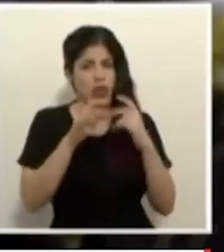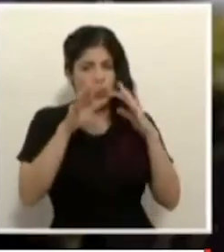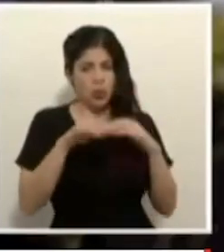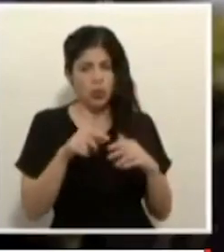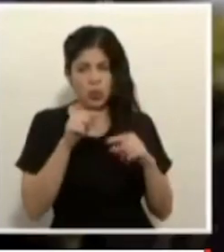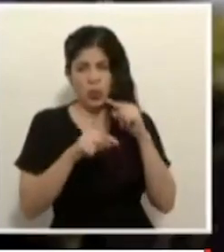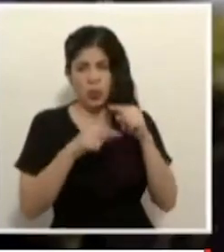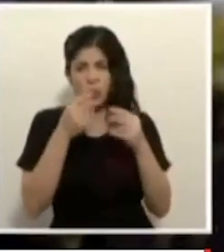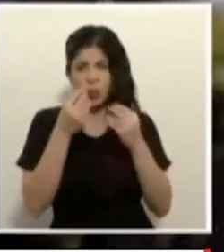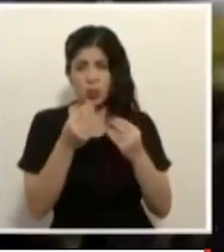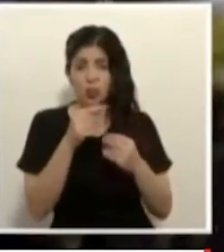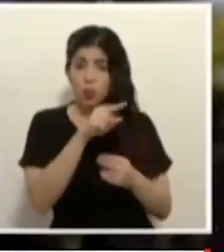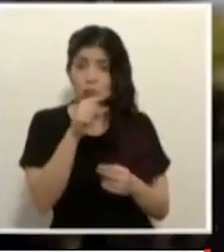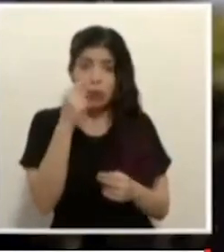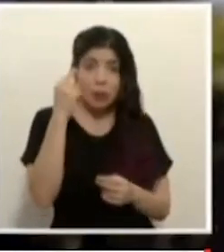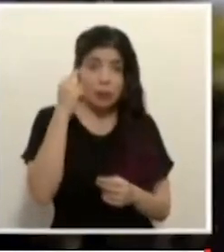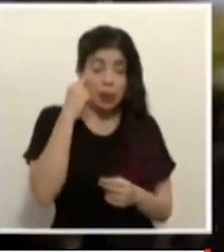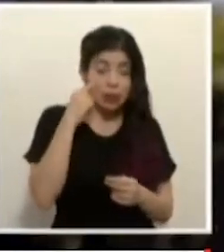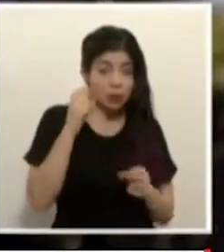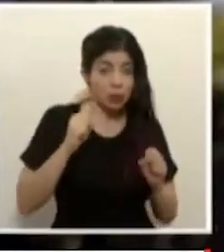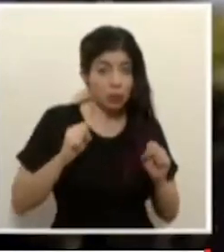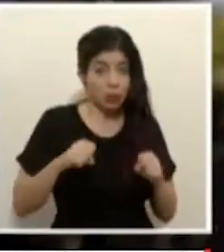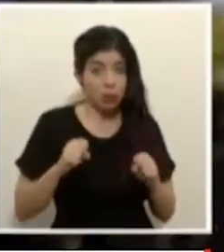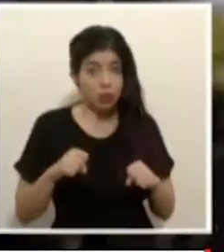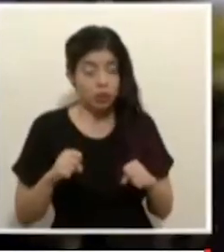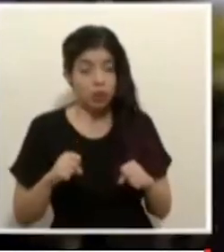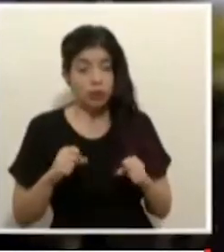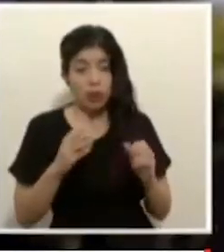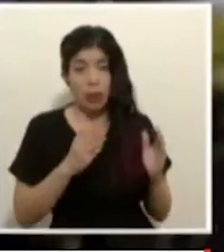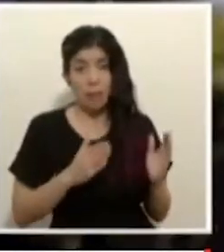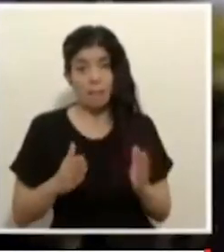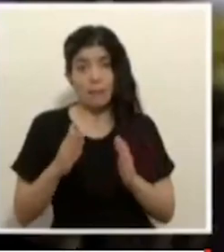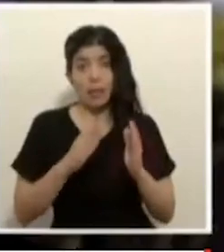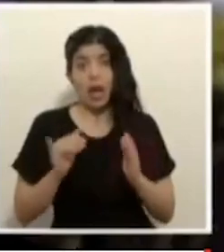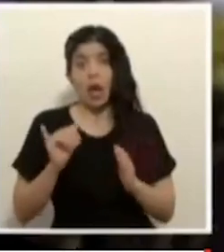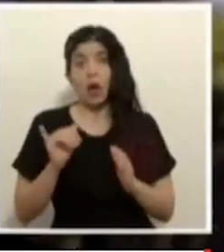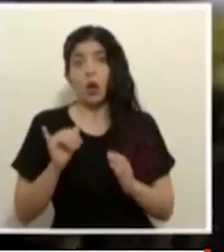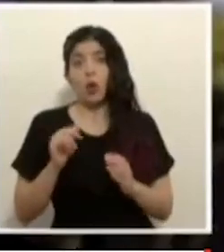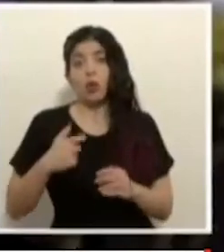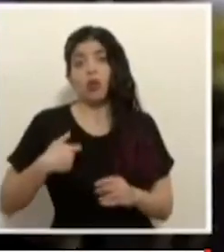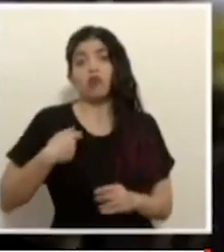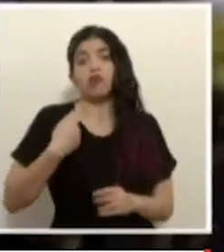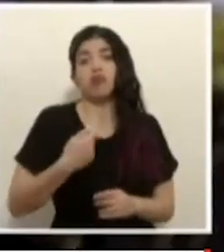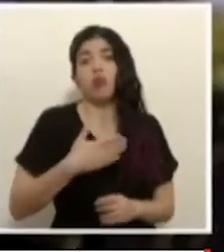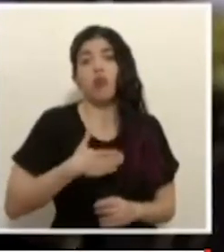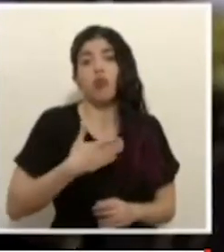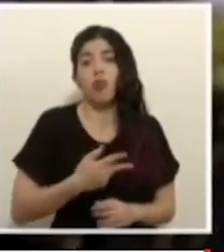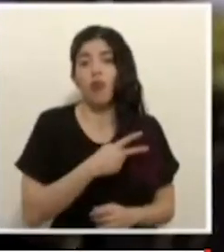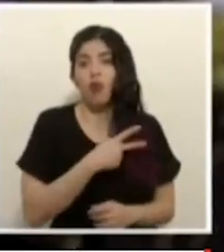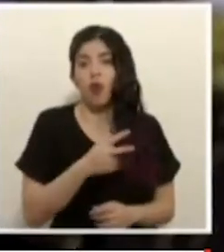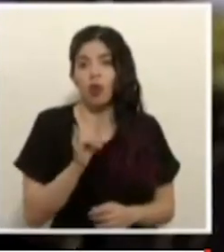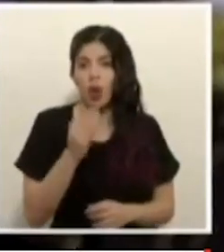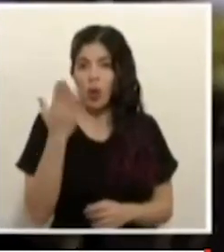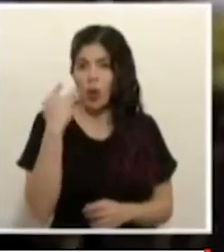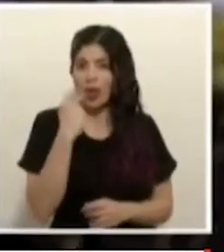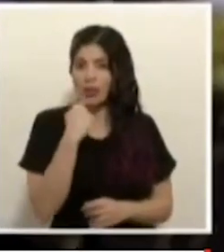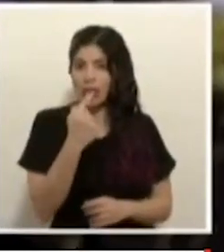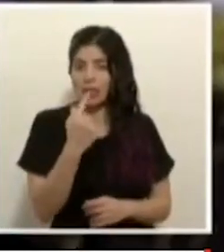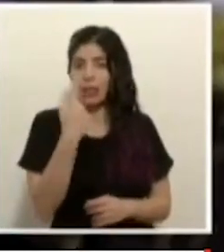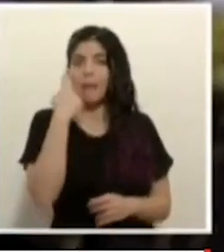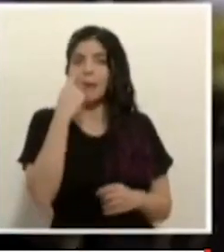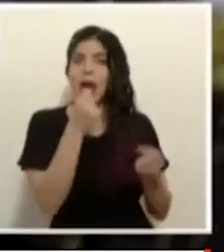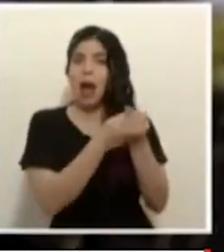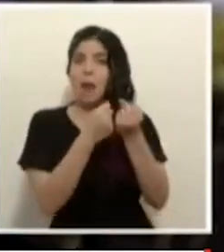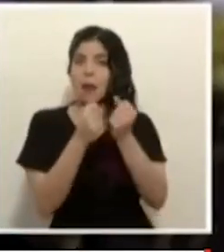y si están pensando o valorarían un plan más bien de una contribución solidaria como se había planteado inicialmente para abarcar a más